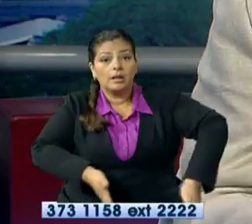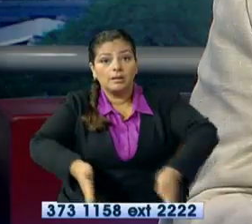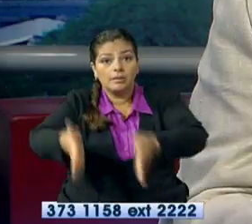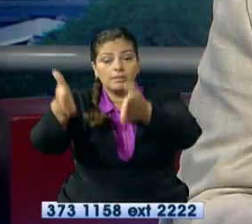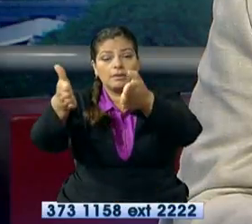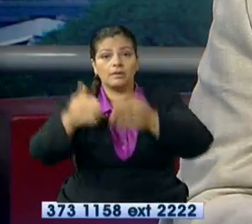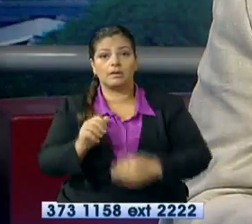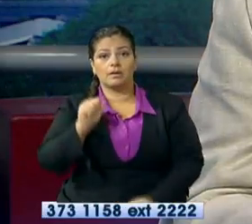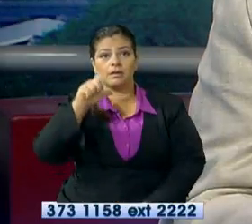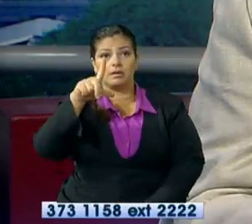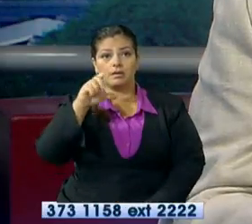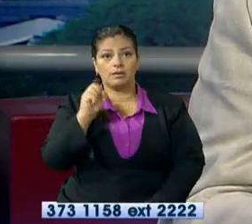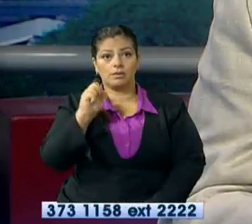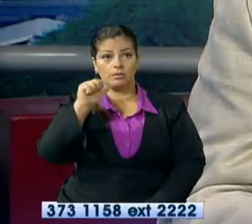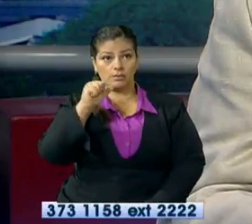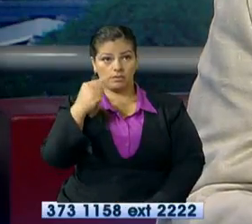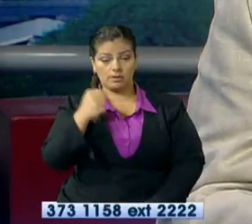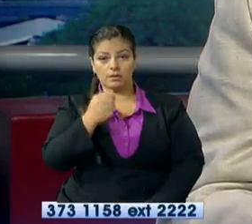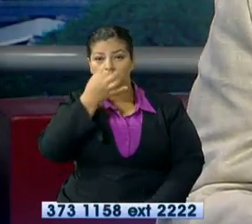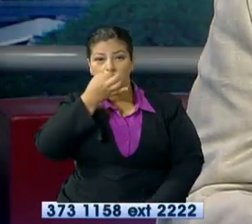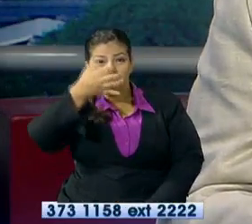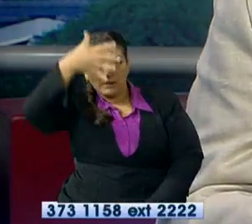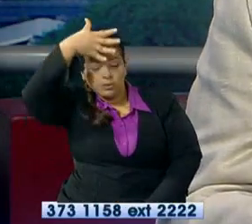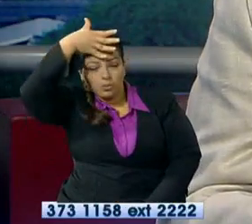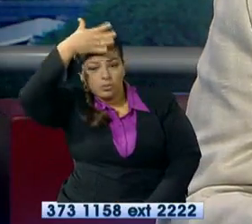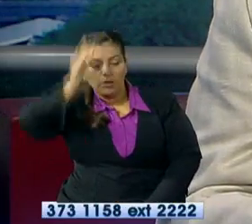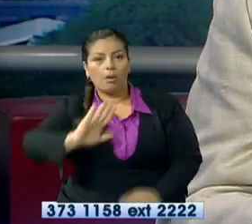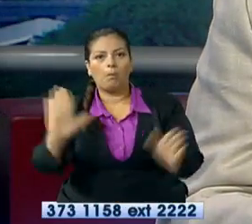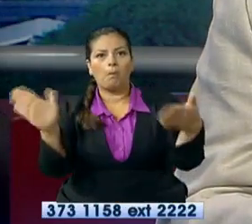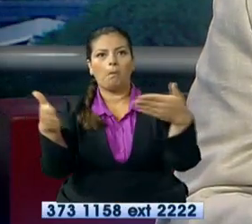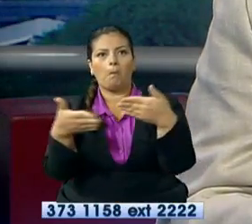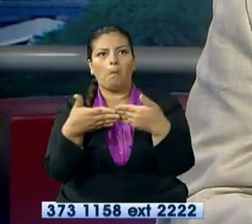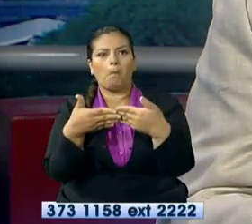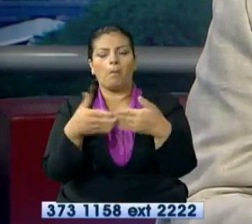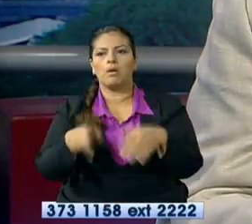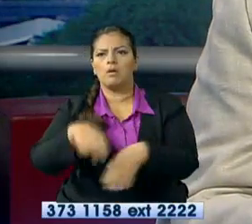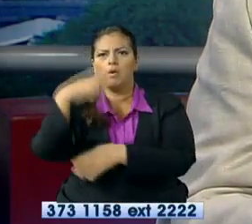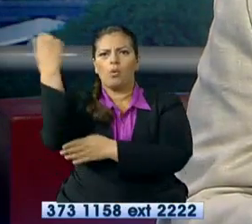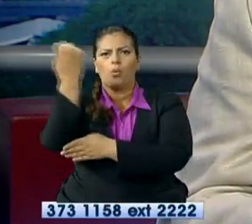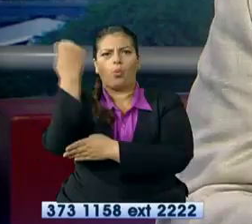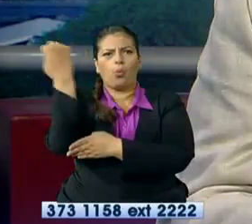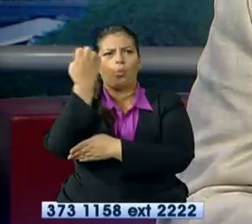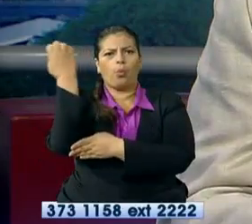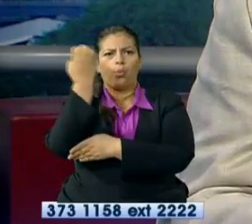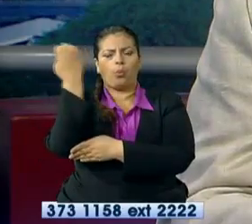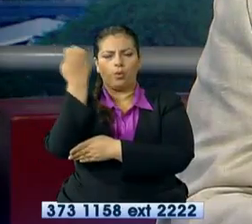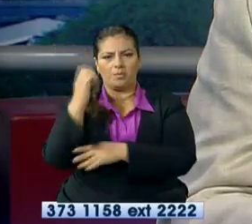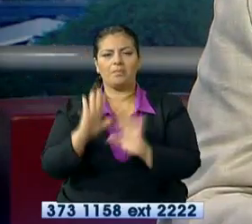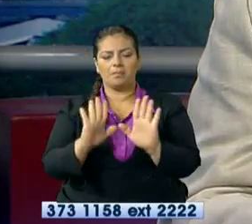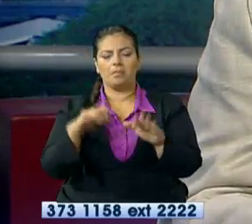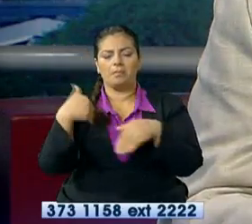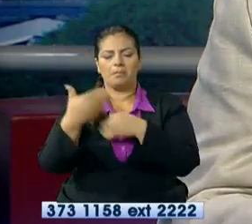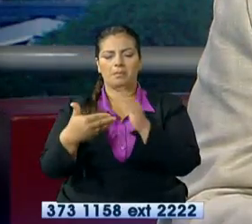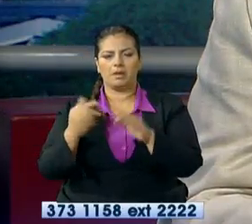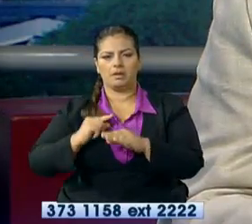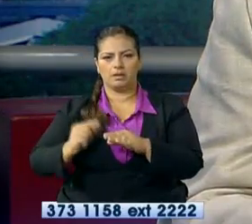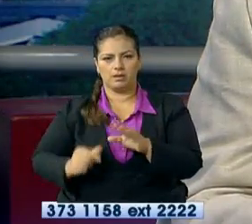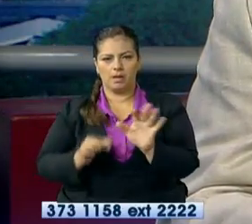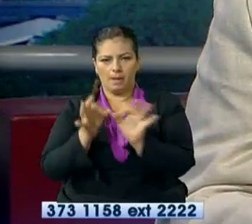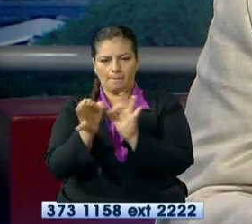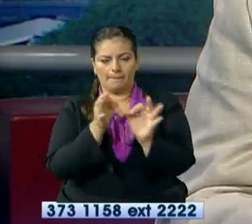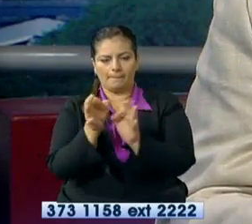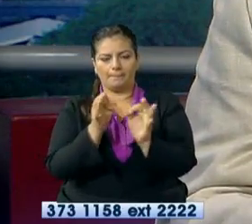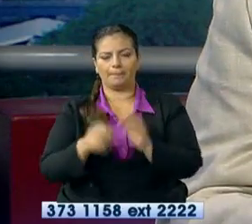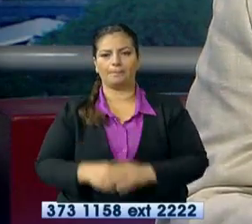totalmente por el momento. Se habla de una emergencia, insisto, en Ayuriquín, más adelante estaremos desarrollando la información,